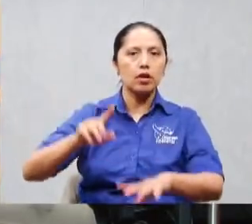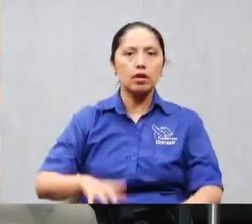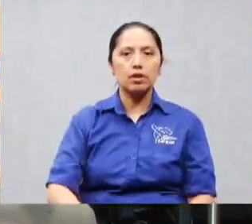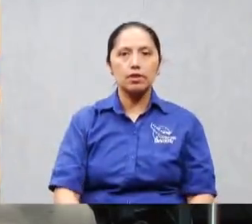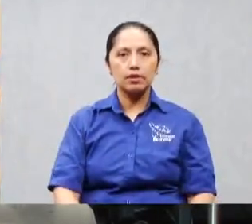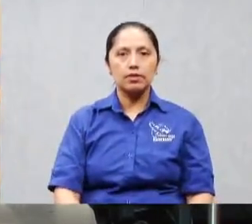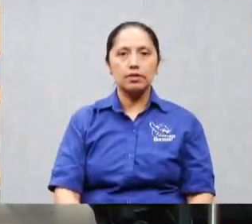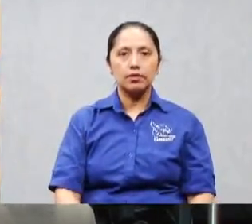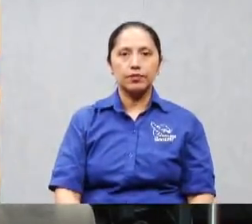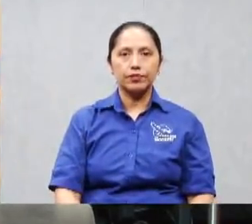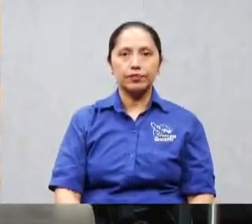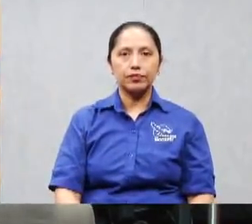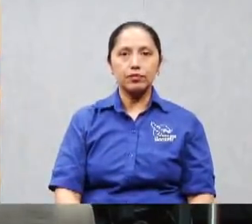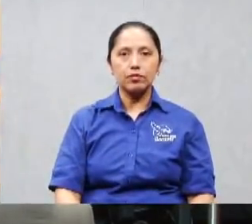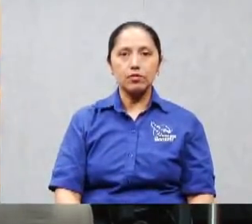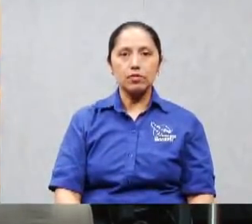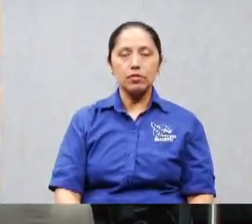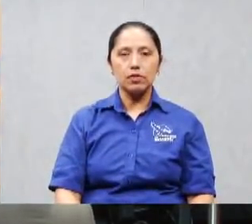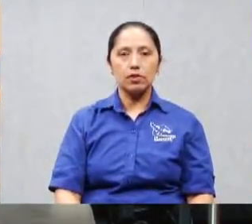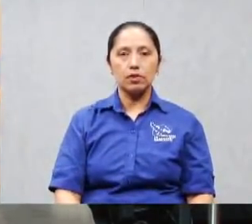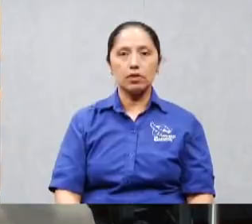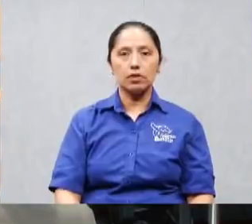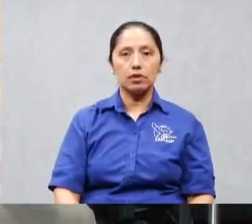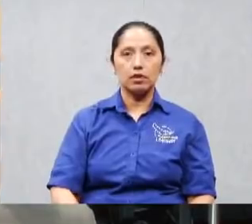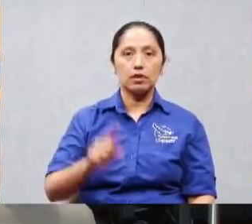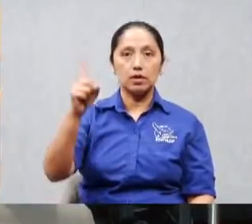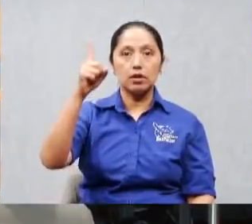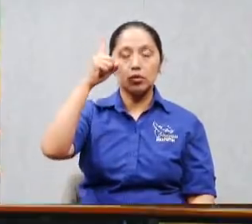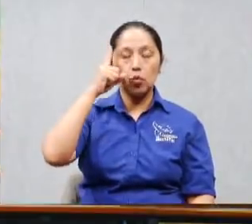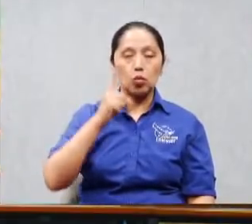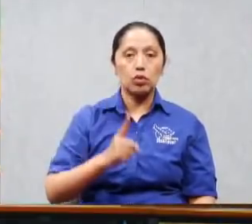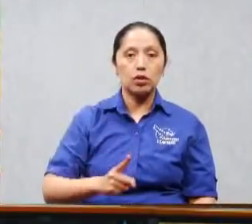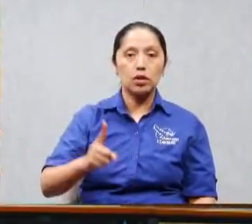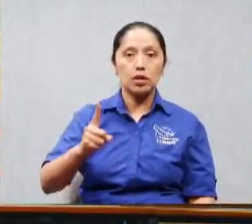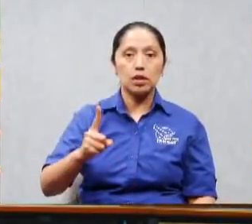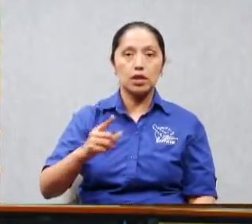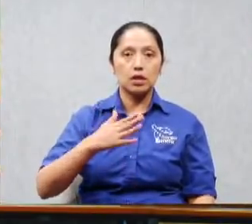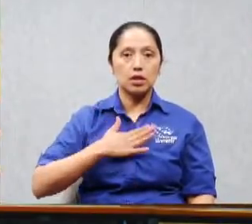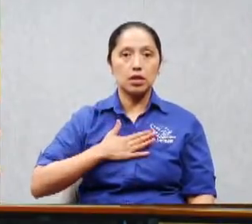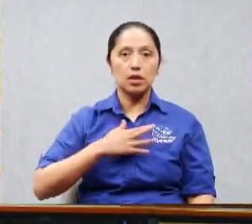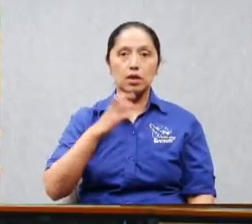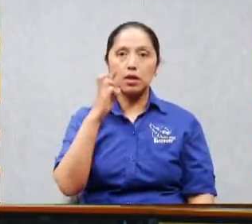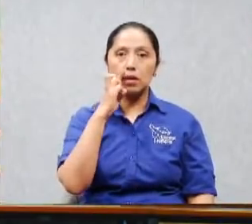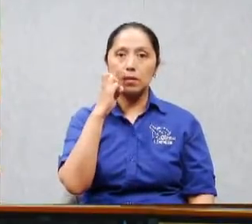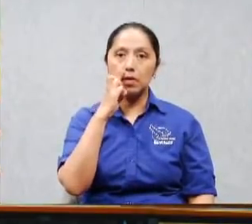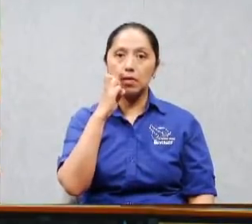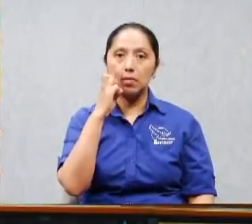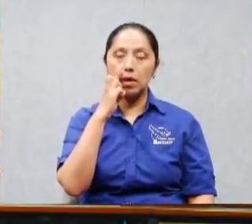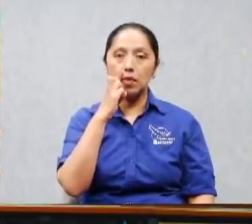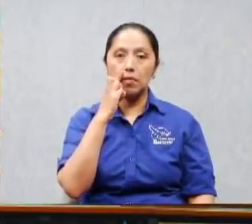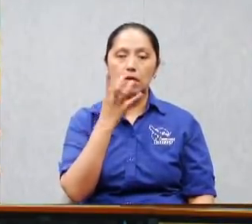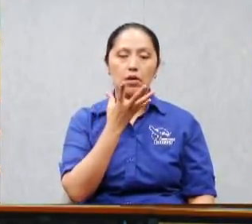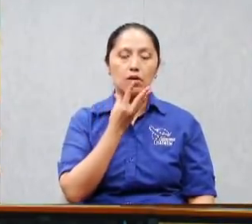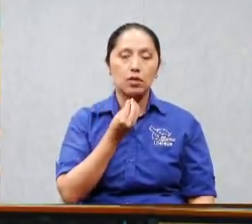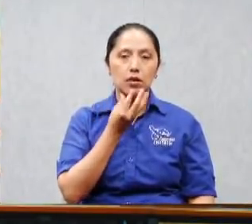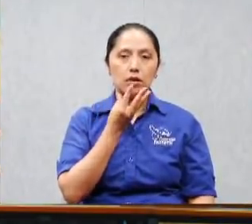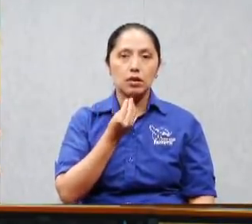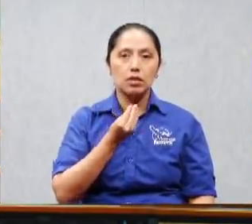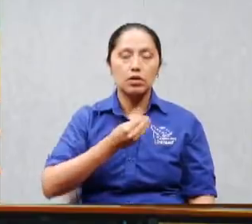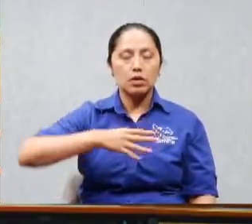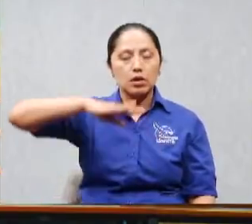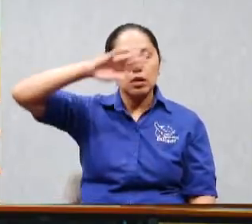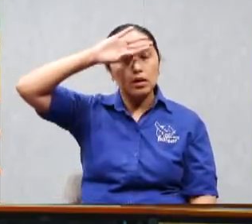mi viejito se enfermó pero se enfermó se puso muy mal entonces